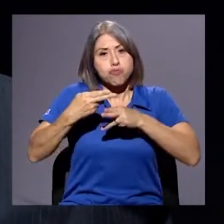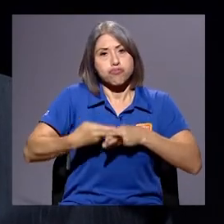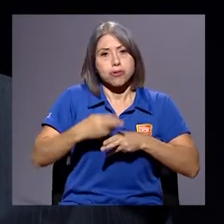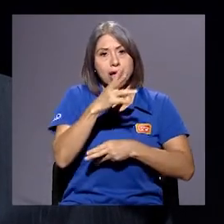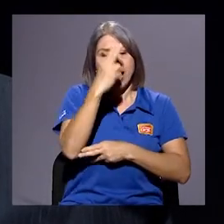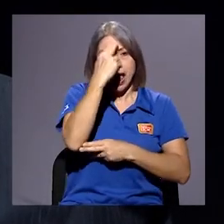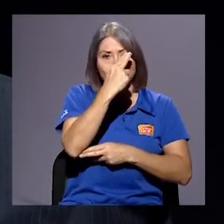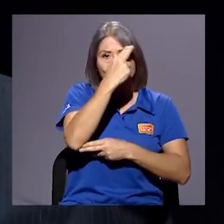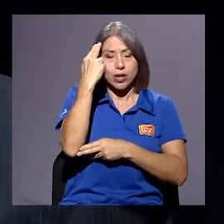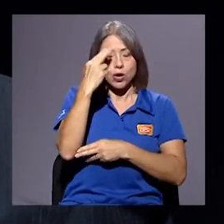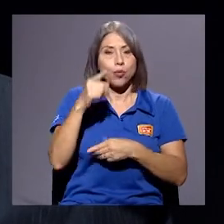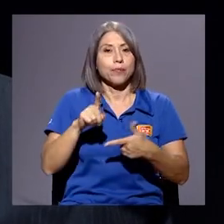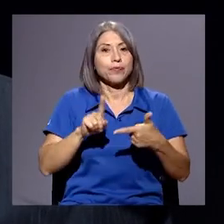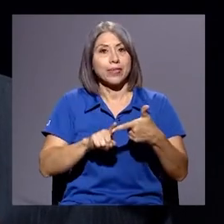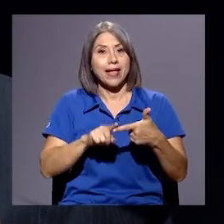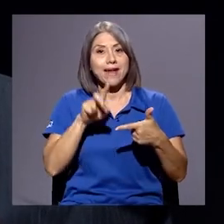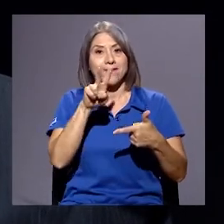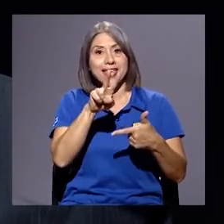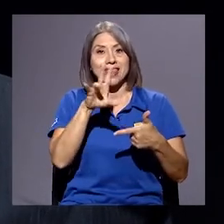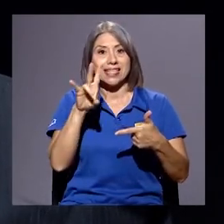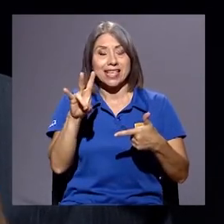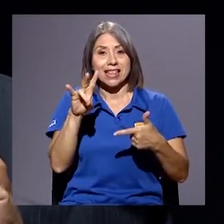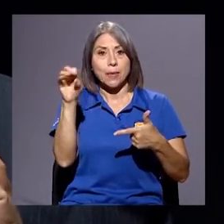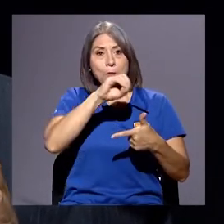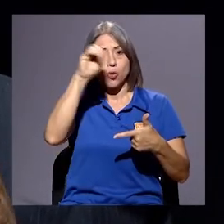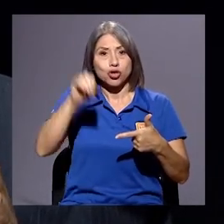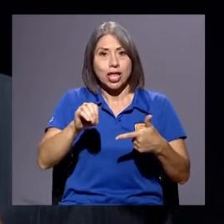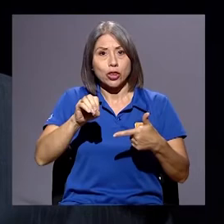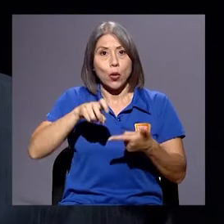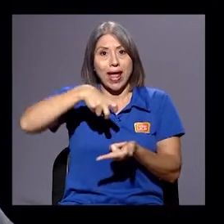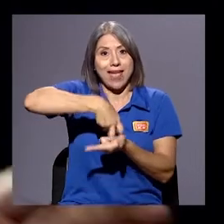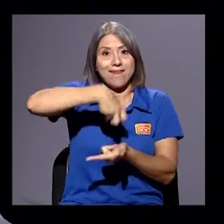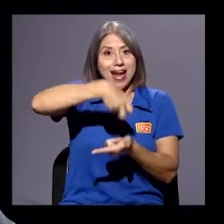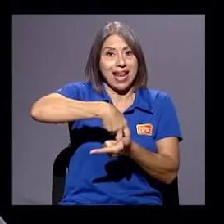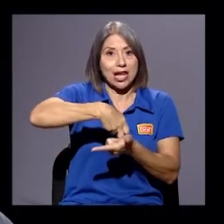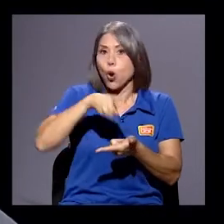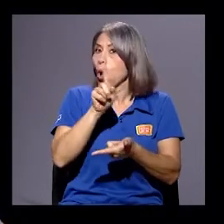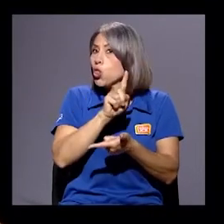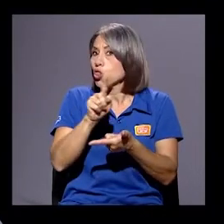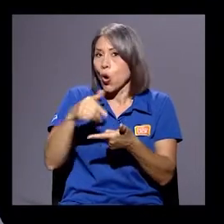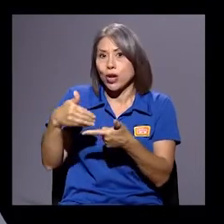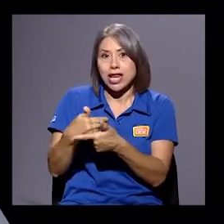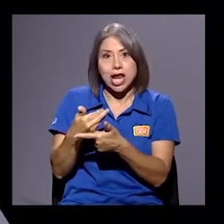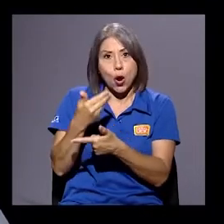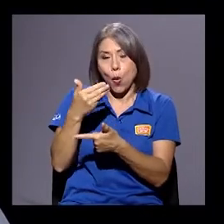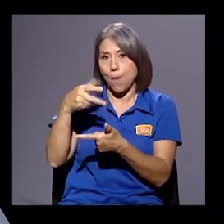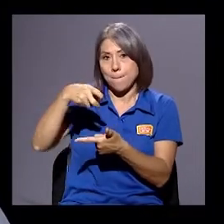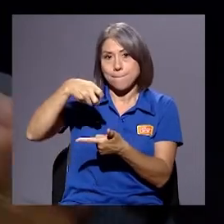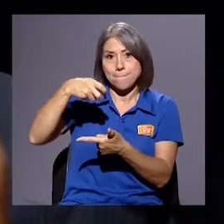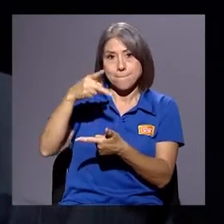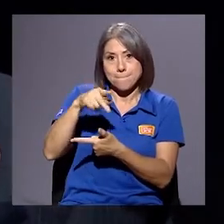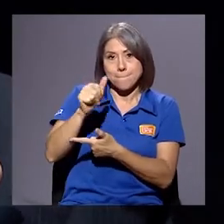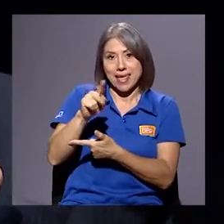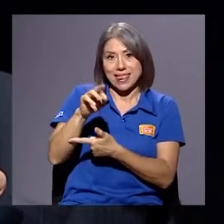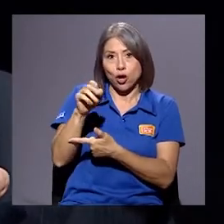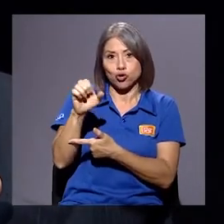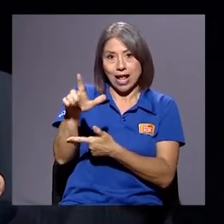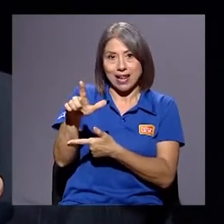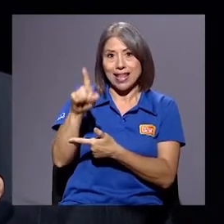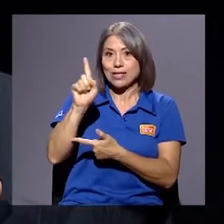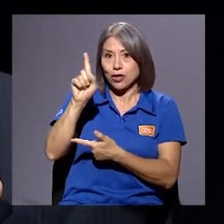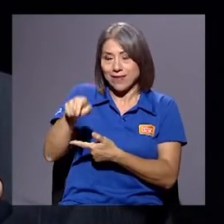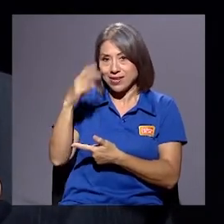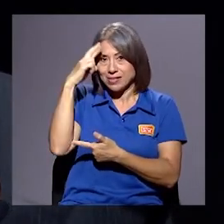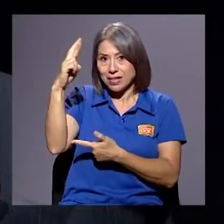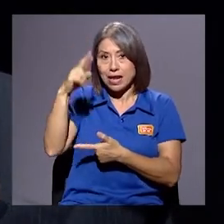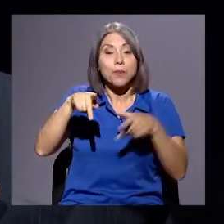Un 27% evangélico que no neopentecostal. Porque eso hay que aprender a respetarlo. Así es. Si la persona dice que es cristiano,